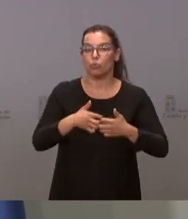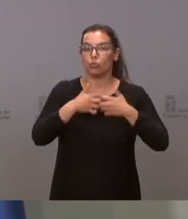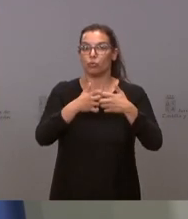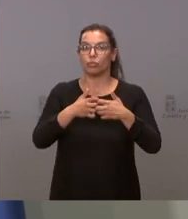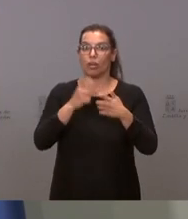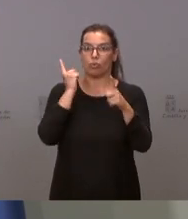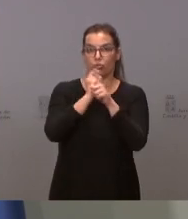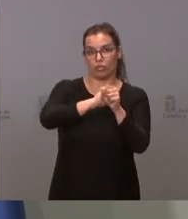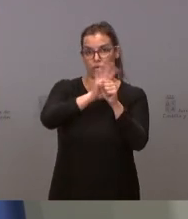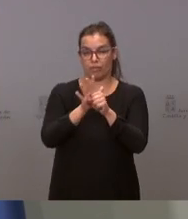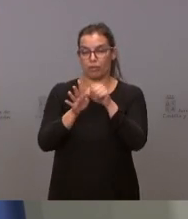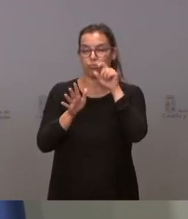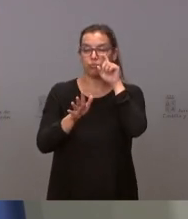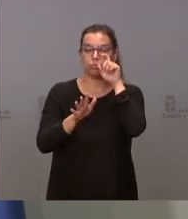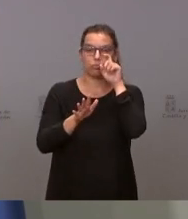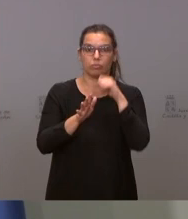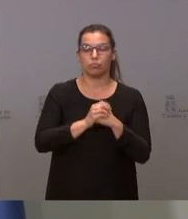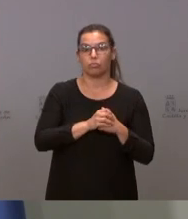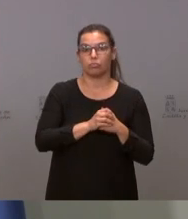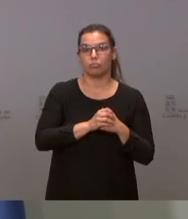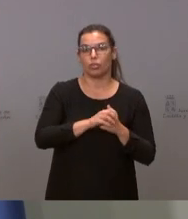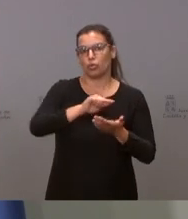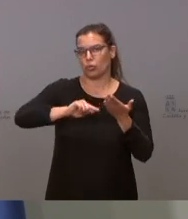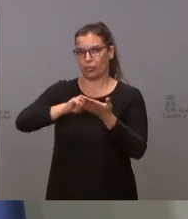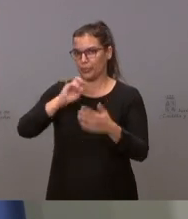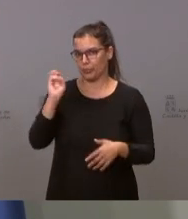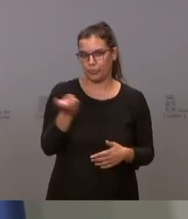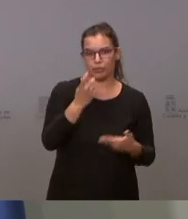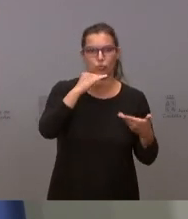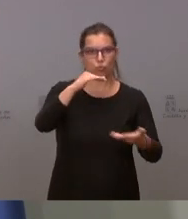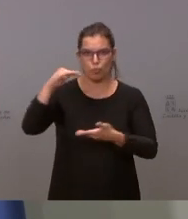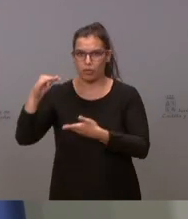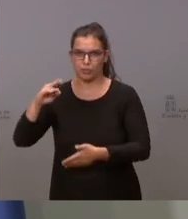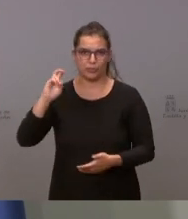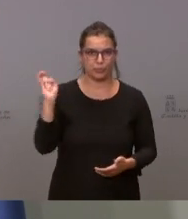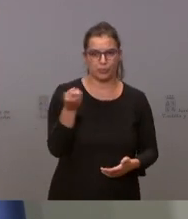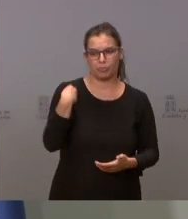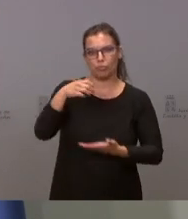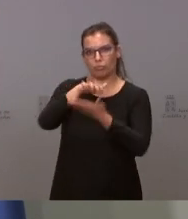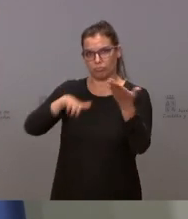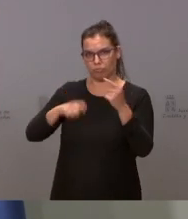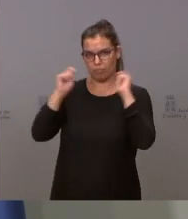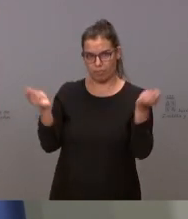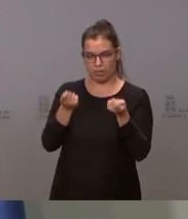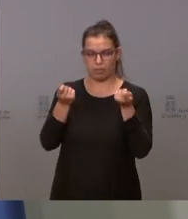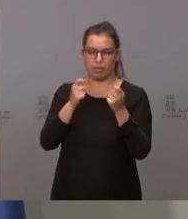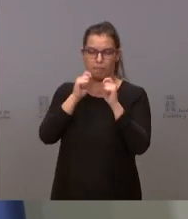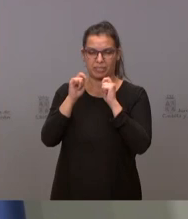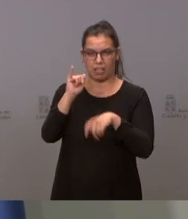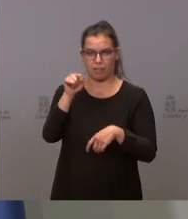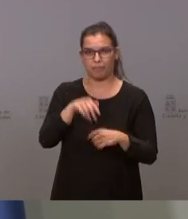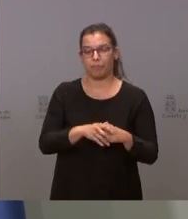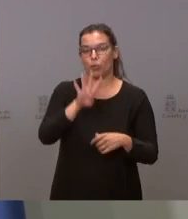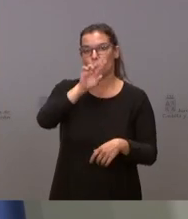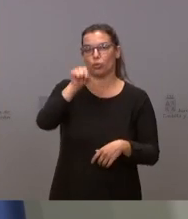el coronavirus, en diferentes contratos de suministros que tienen en la nota de prensa. Se destinan 4,7 millones